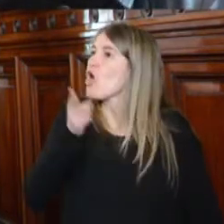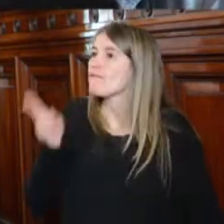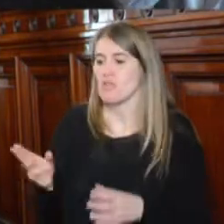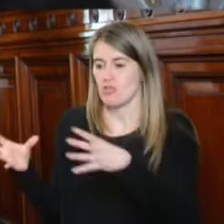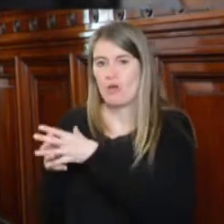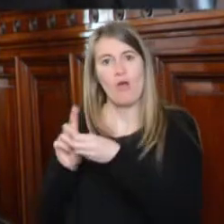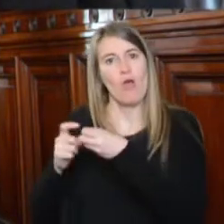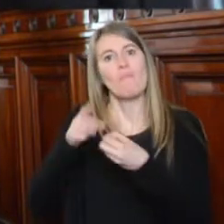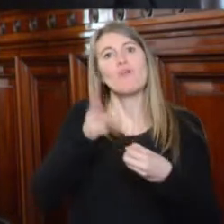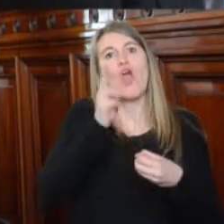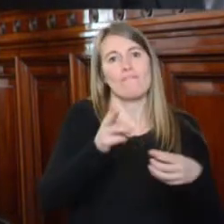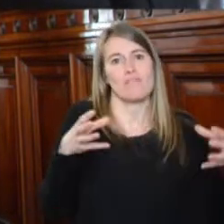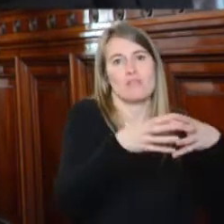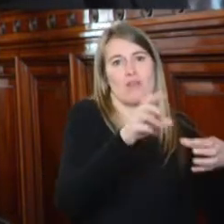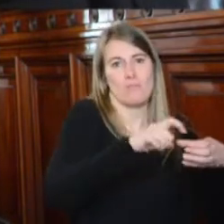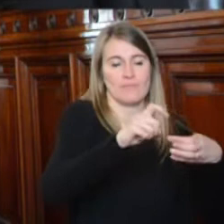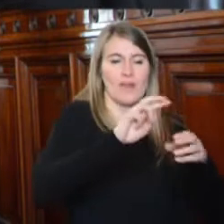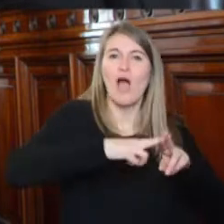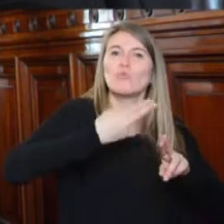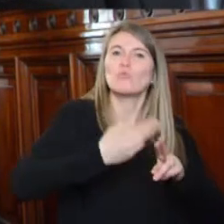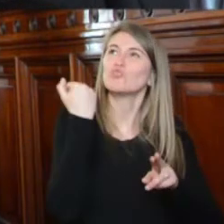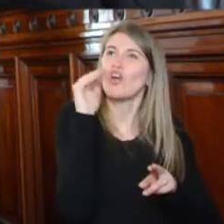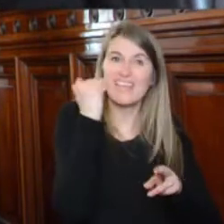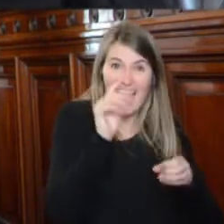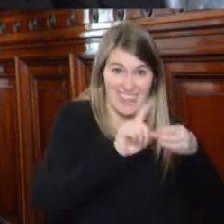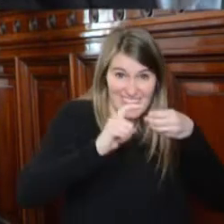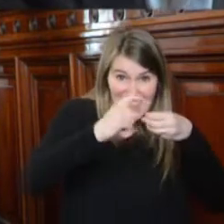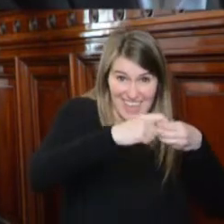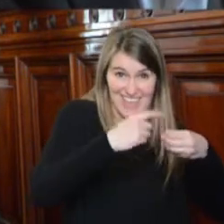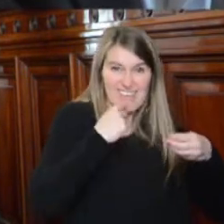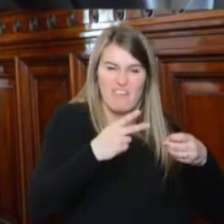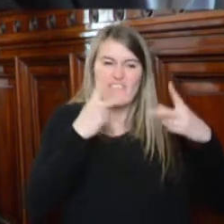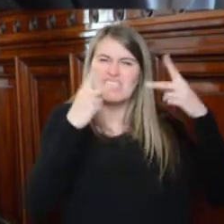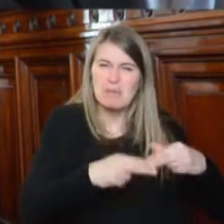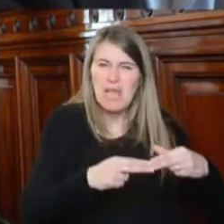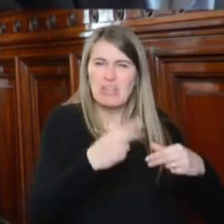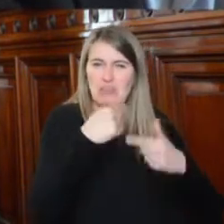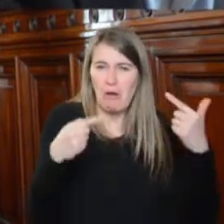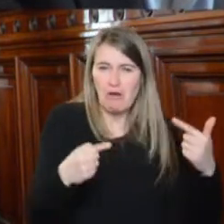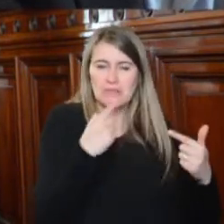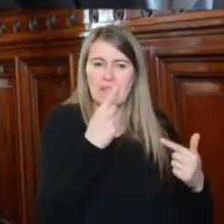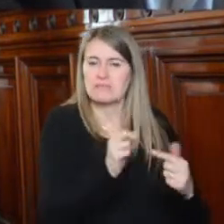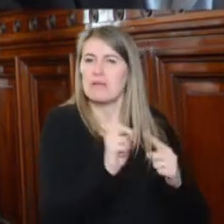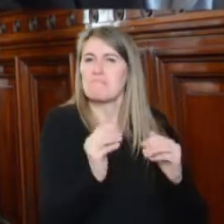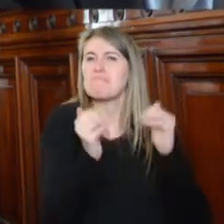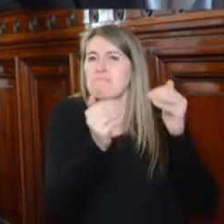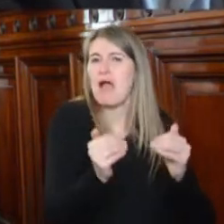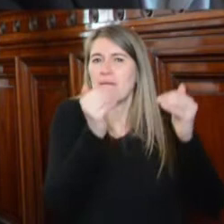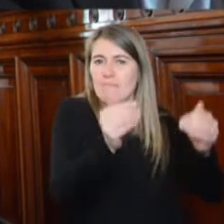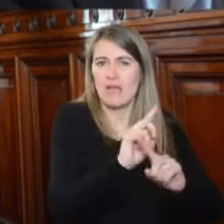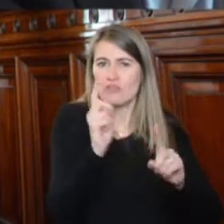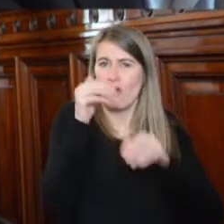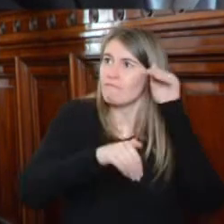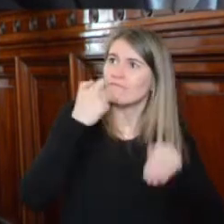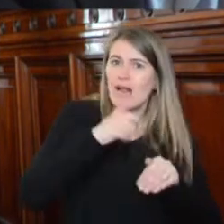realizar los procesos electorales de renovación de autoridades, provocando el vencimiento de los mandatos y sosteniendo posteriormente que la entidad se